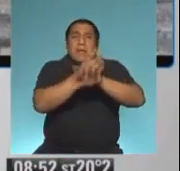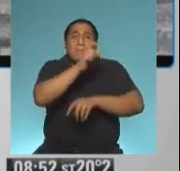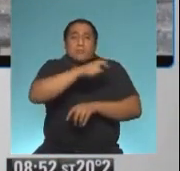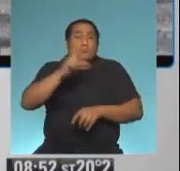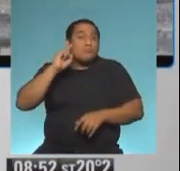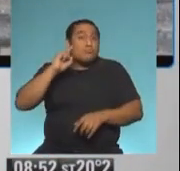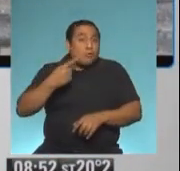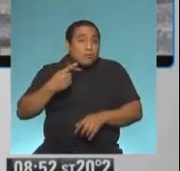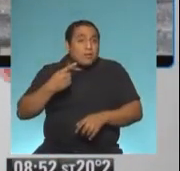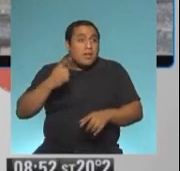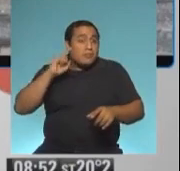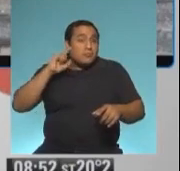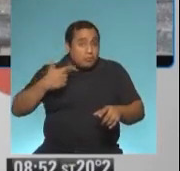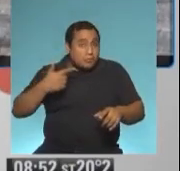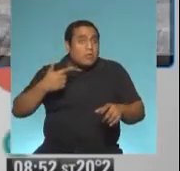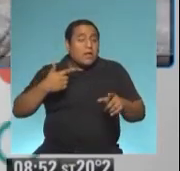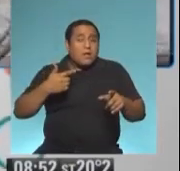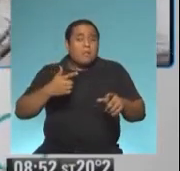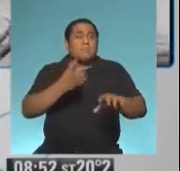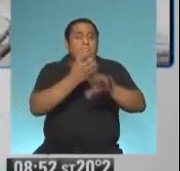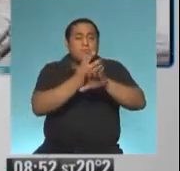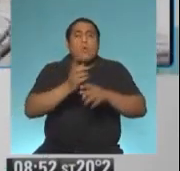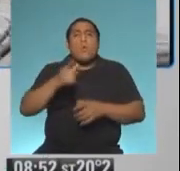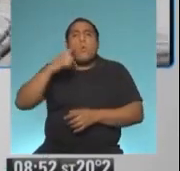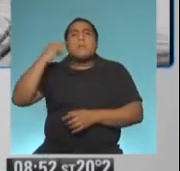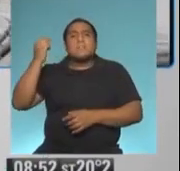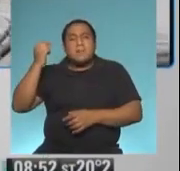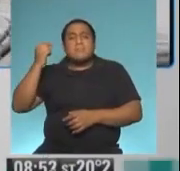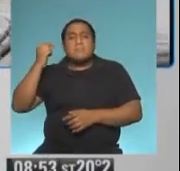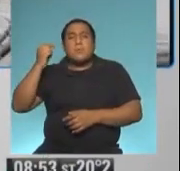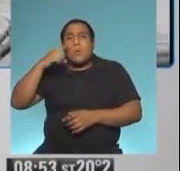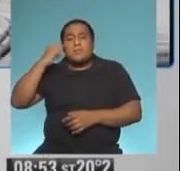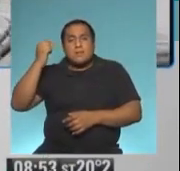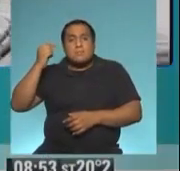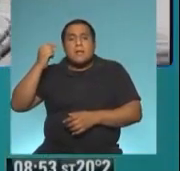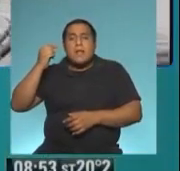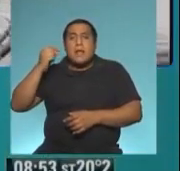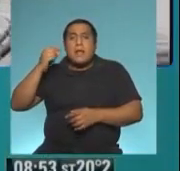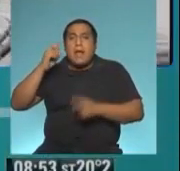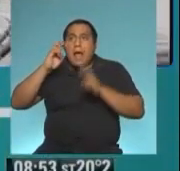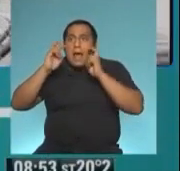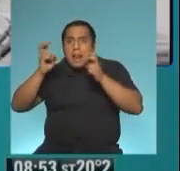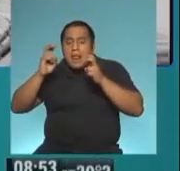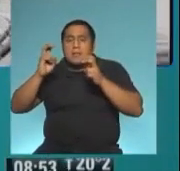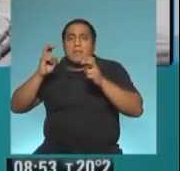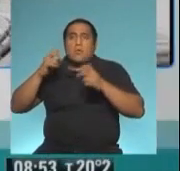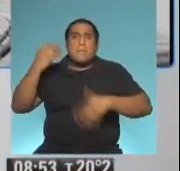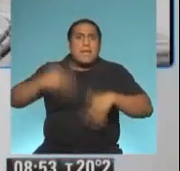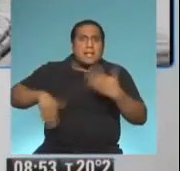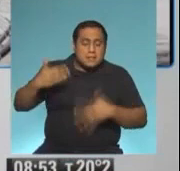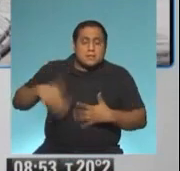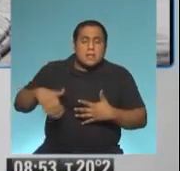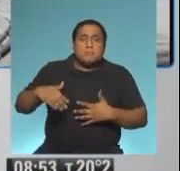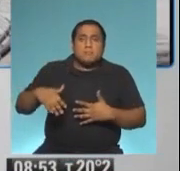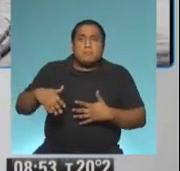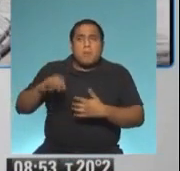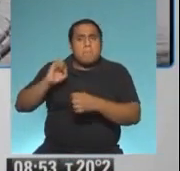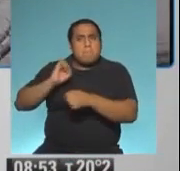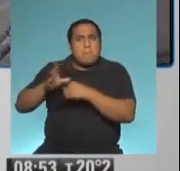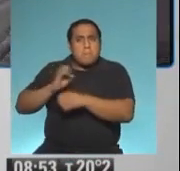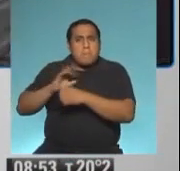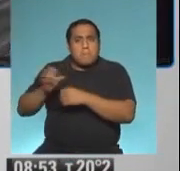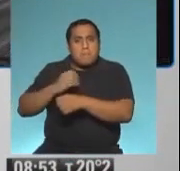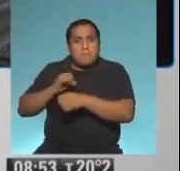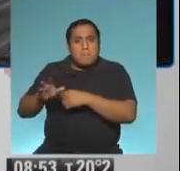sordas que está habilitado por la agencia, un WhatsApp de alertas y emergencias que estamos trabajando muchísimo